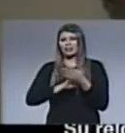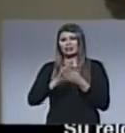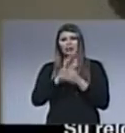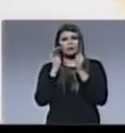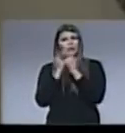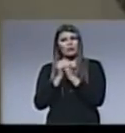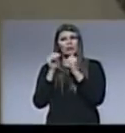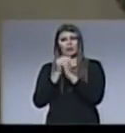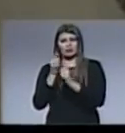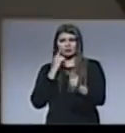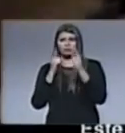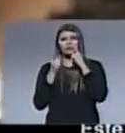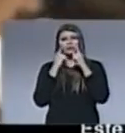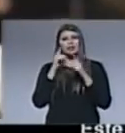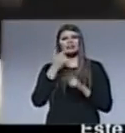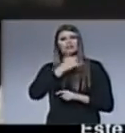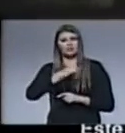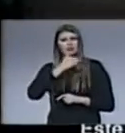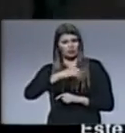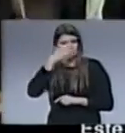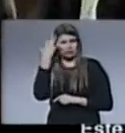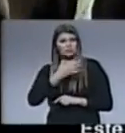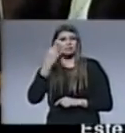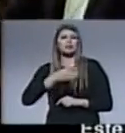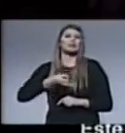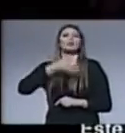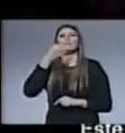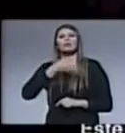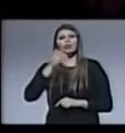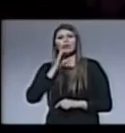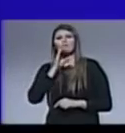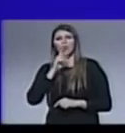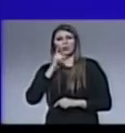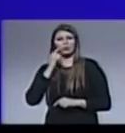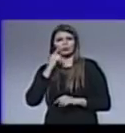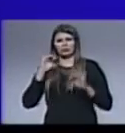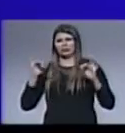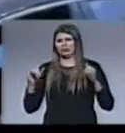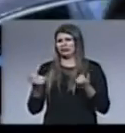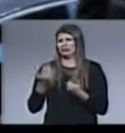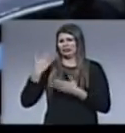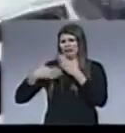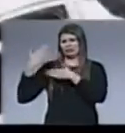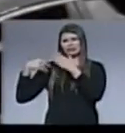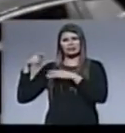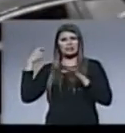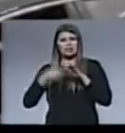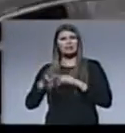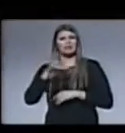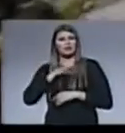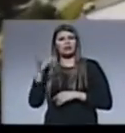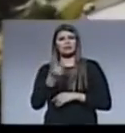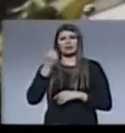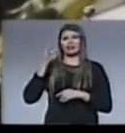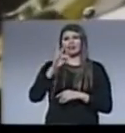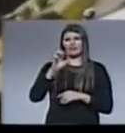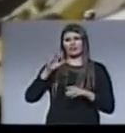de orar y creer inspirada en una historia verdadera relata como un hombre que lo tiene todo con un pasado criminal encuentra fe y redención